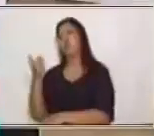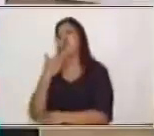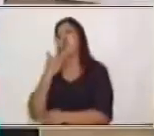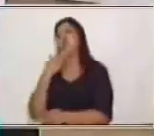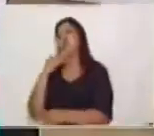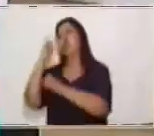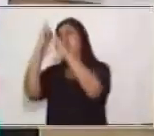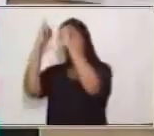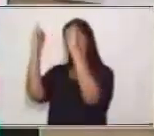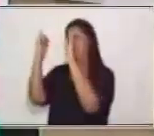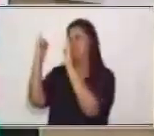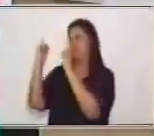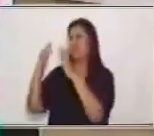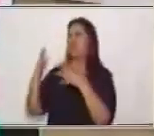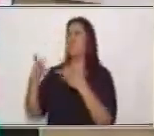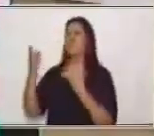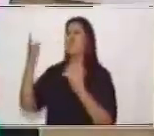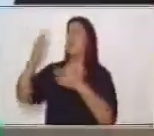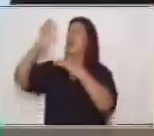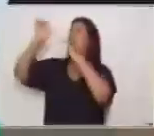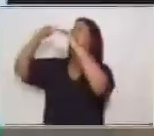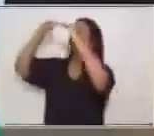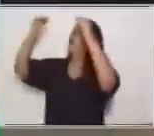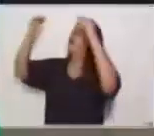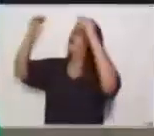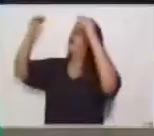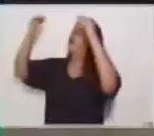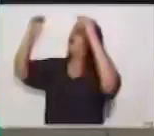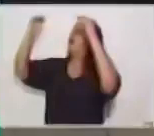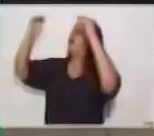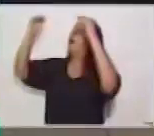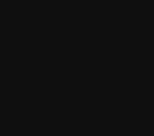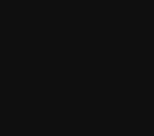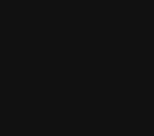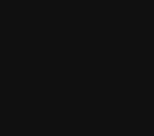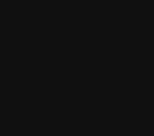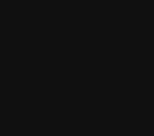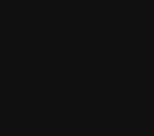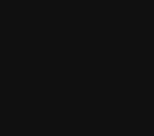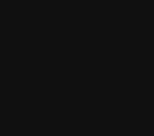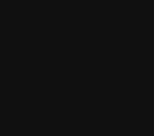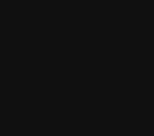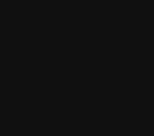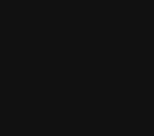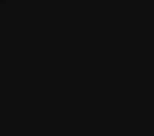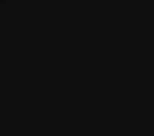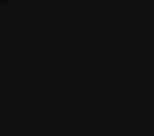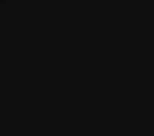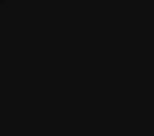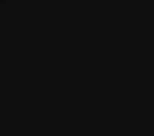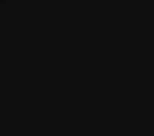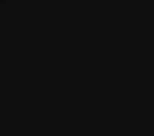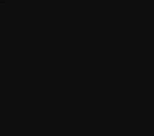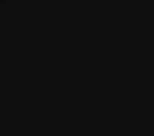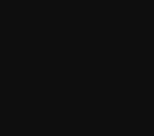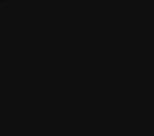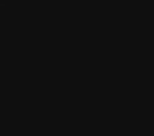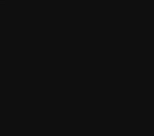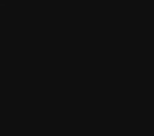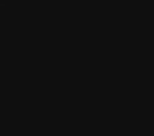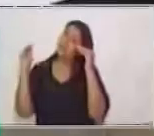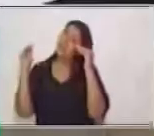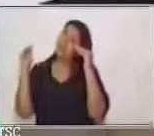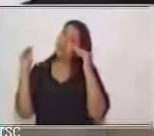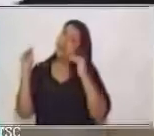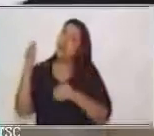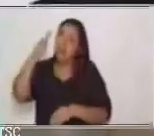verdad. Porque puede ser que nosotros, obviamente tenemos, pues